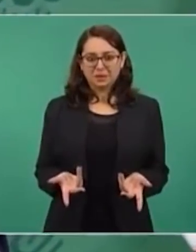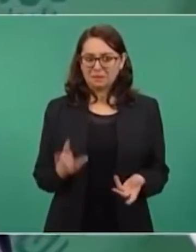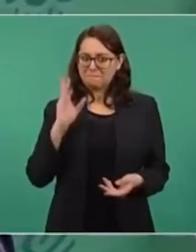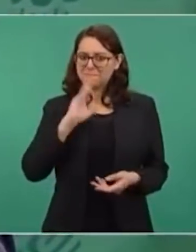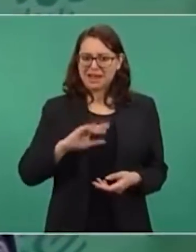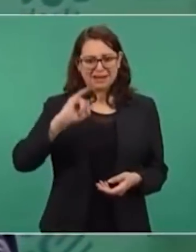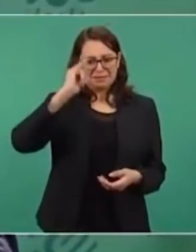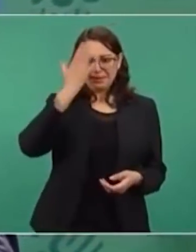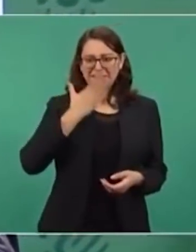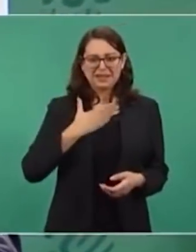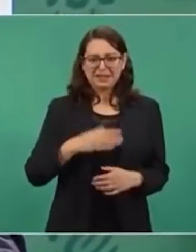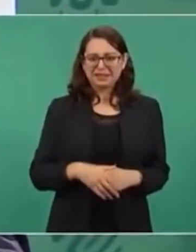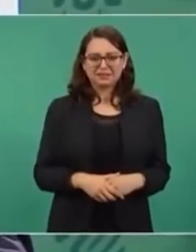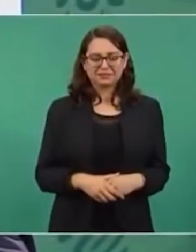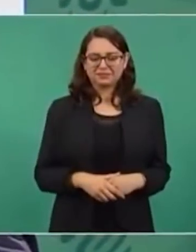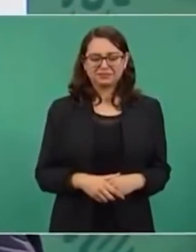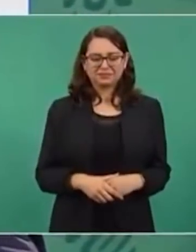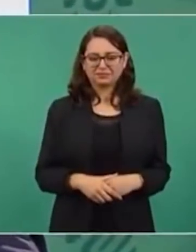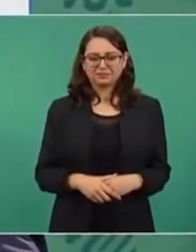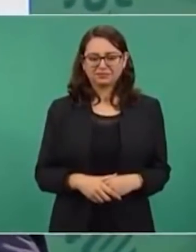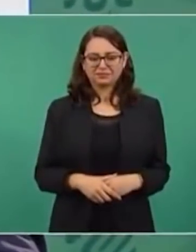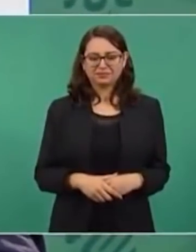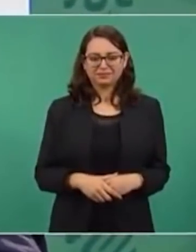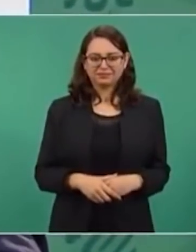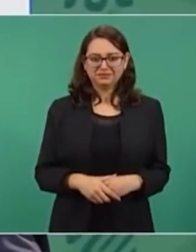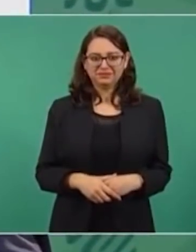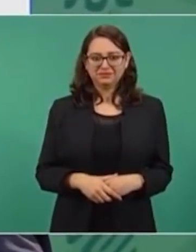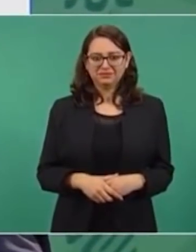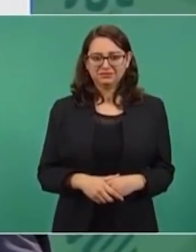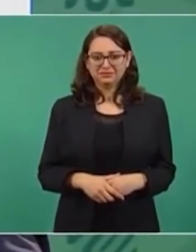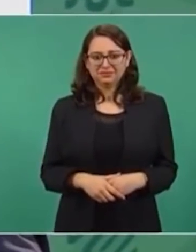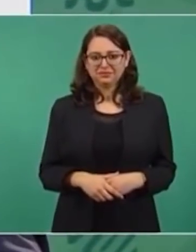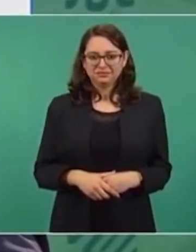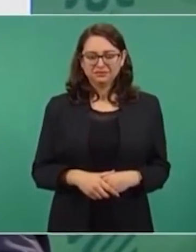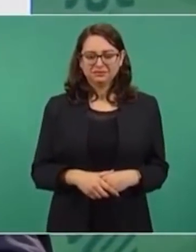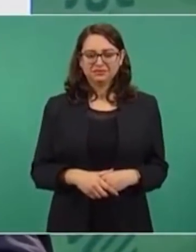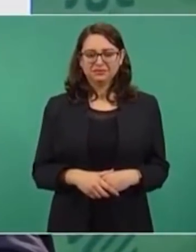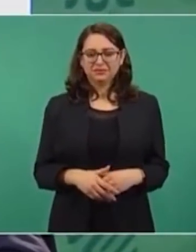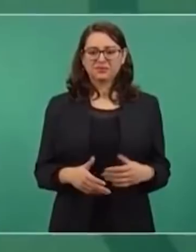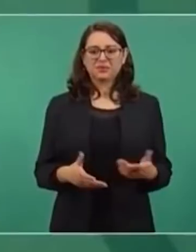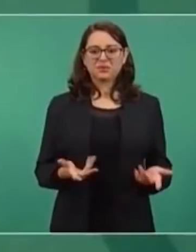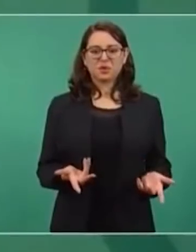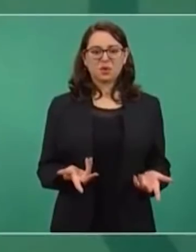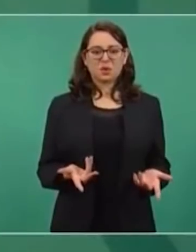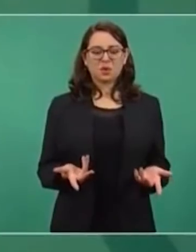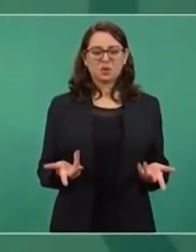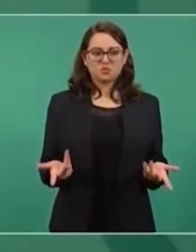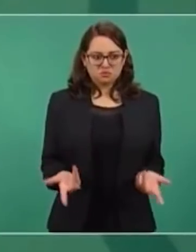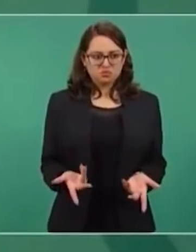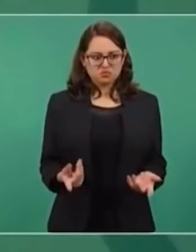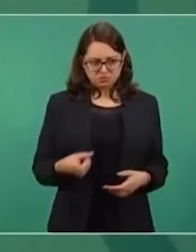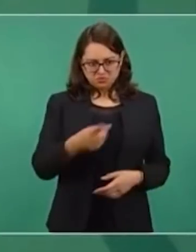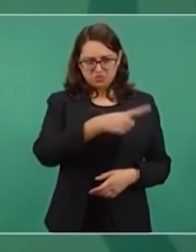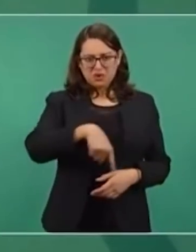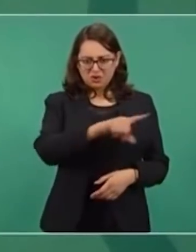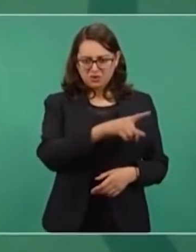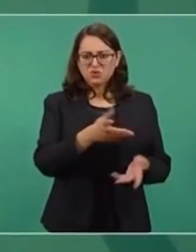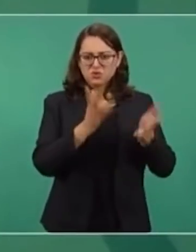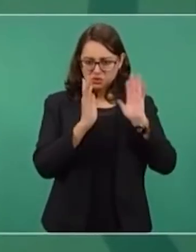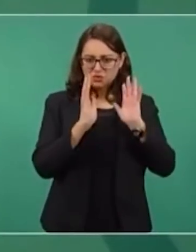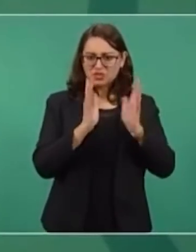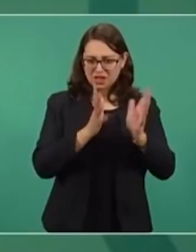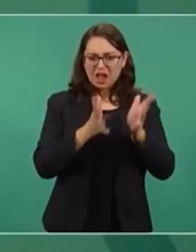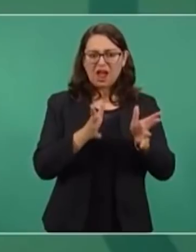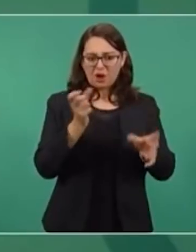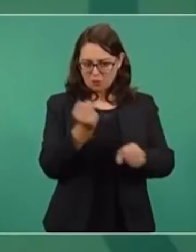después de haber tenido la oportunidad, más en